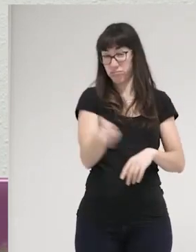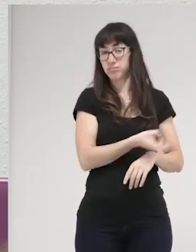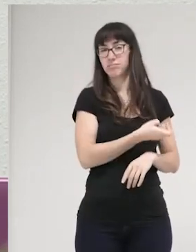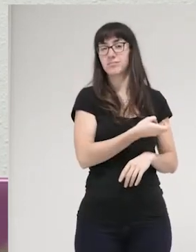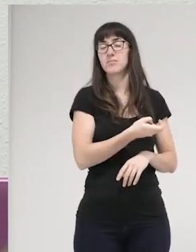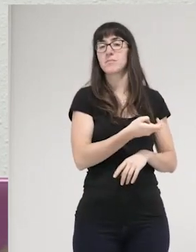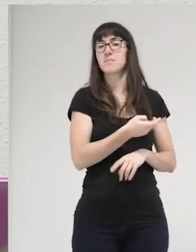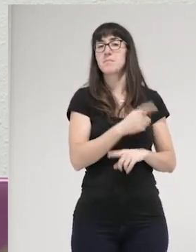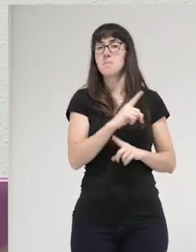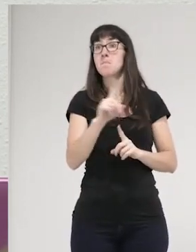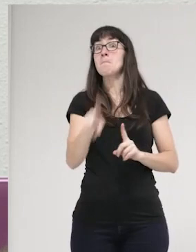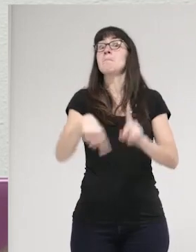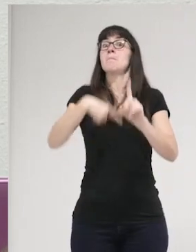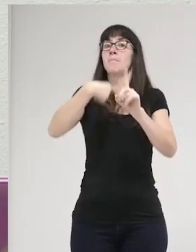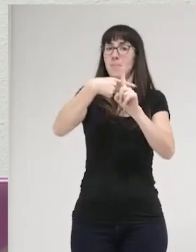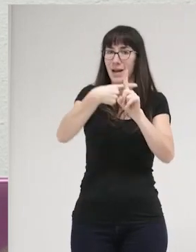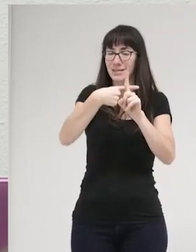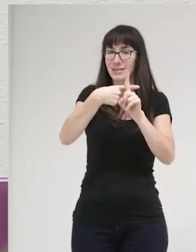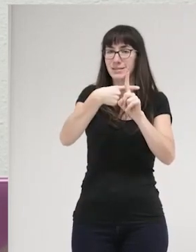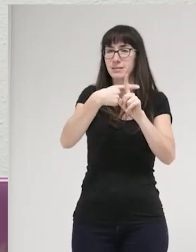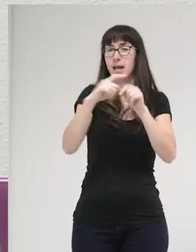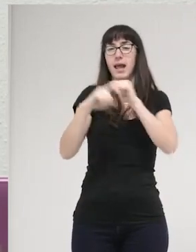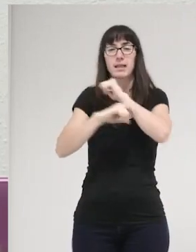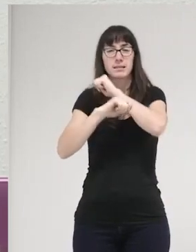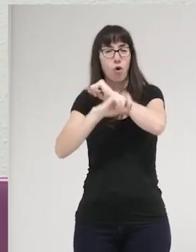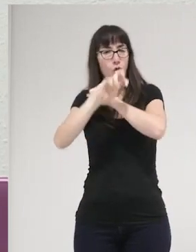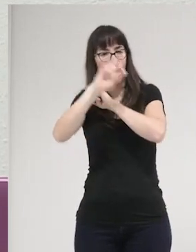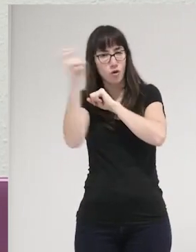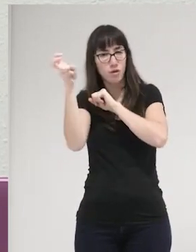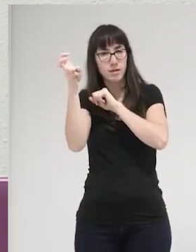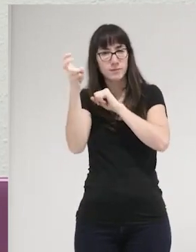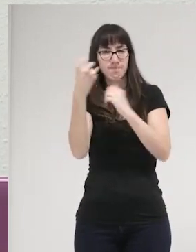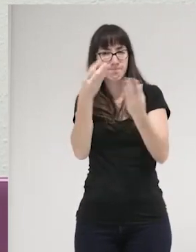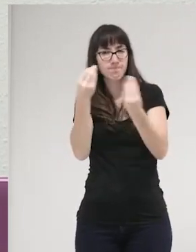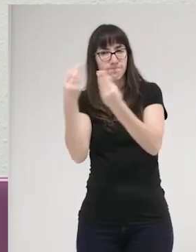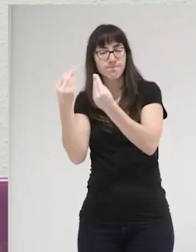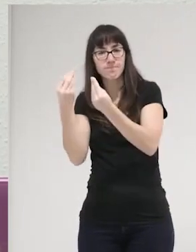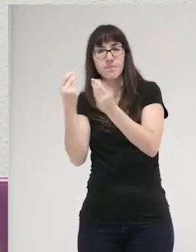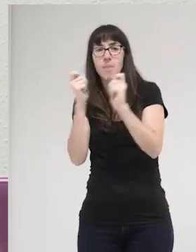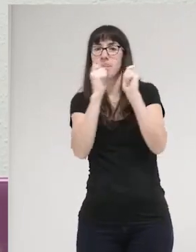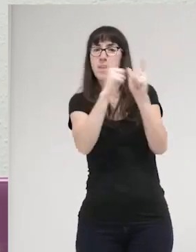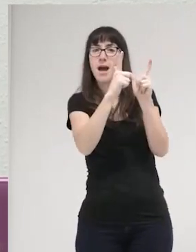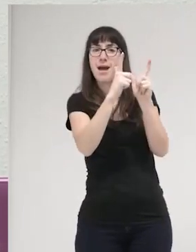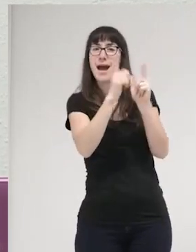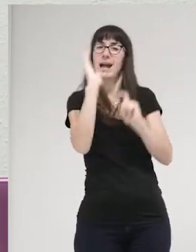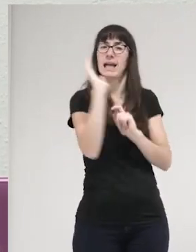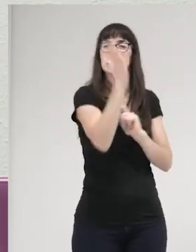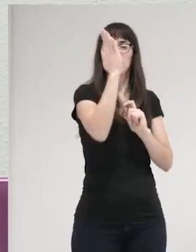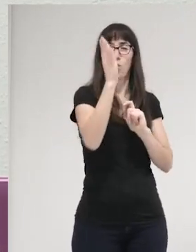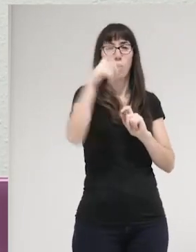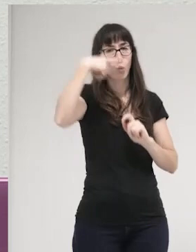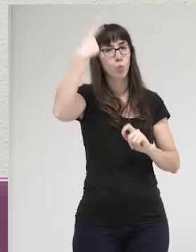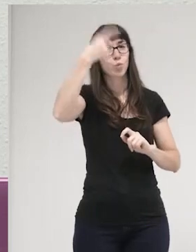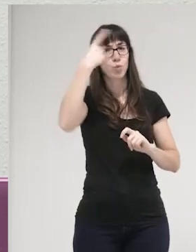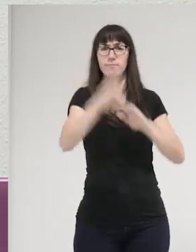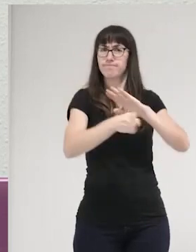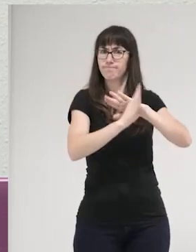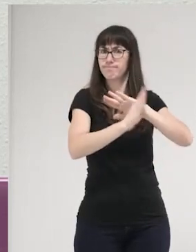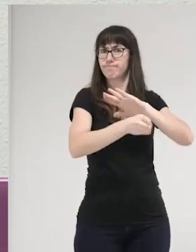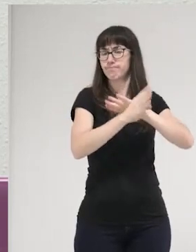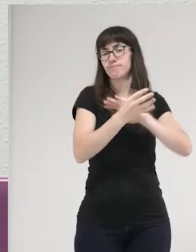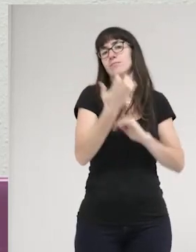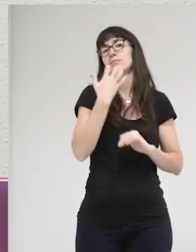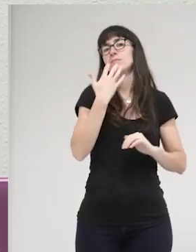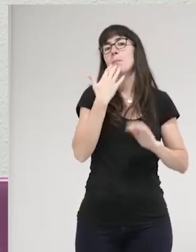sino que además hay toda una serie de estrategias que pueden estar favoreciendo la cultura del castigo. Es lo que os comentaba, el abolicionismo penal